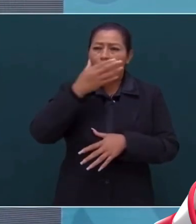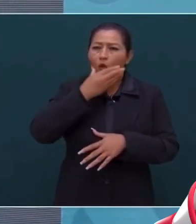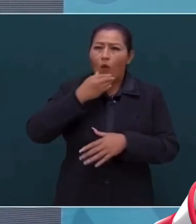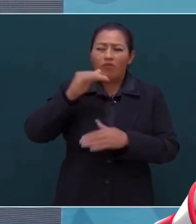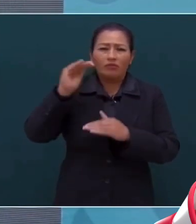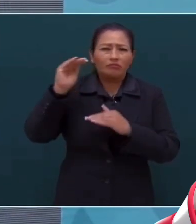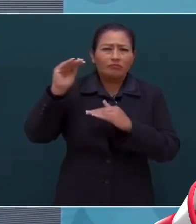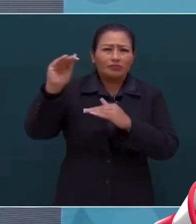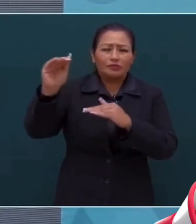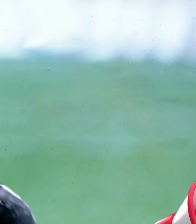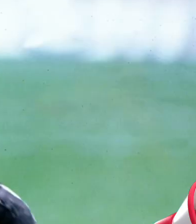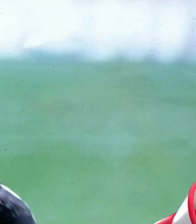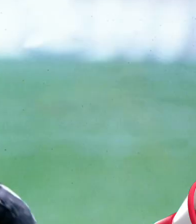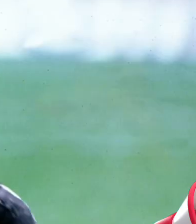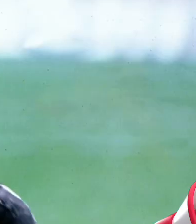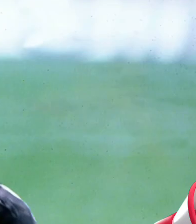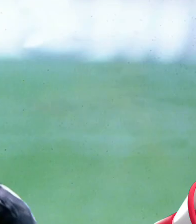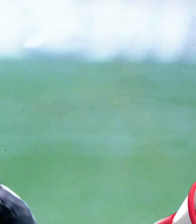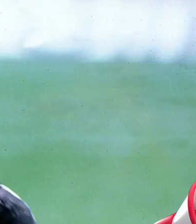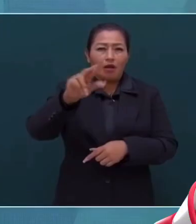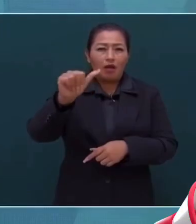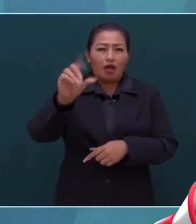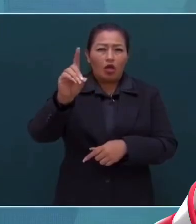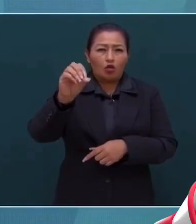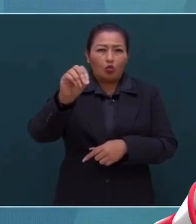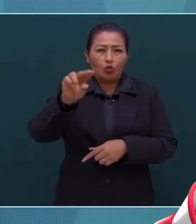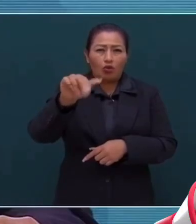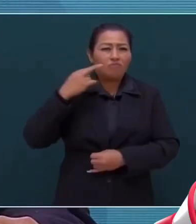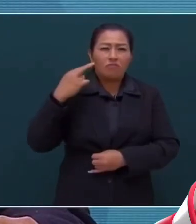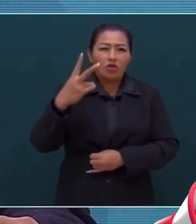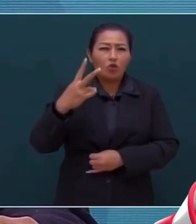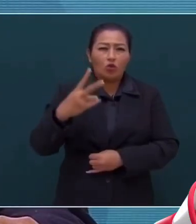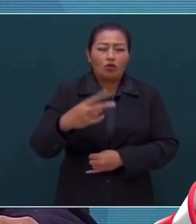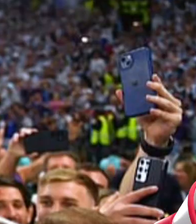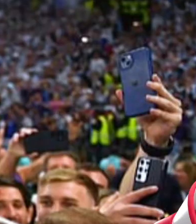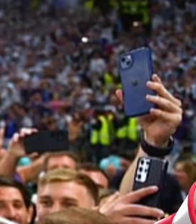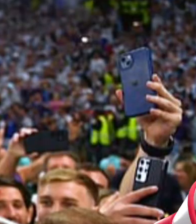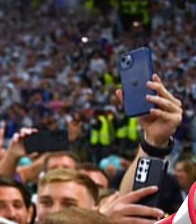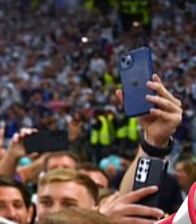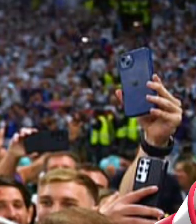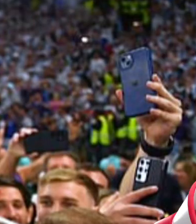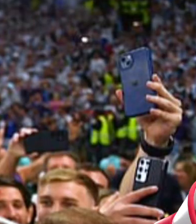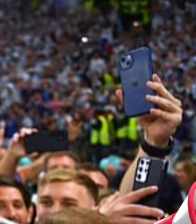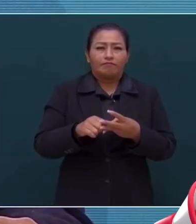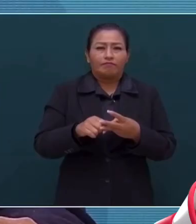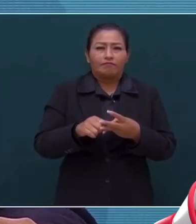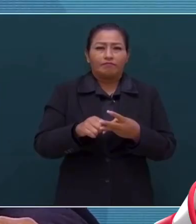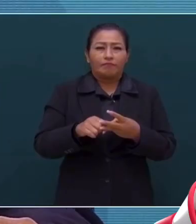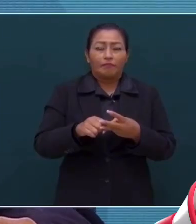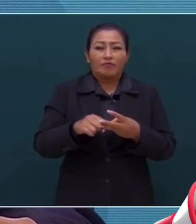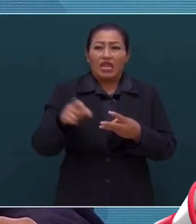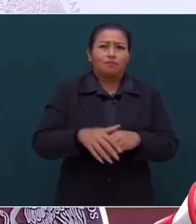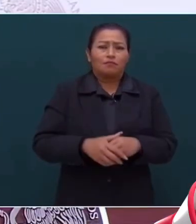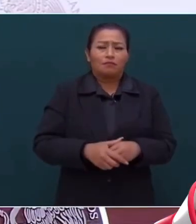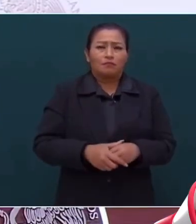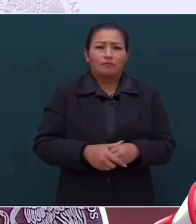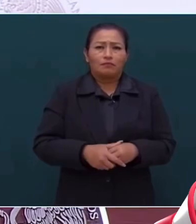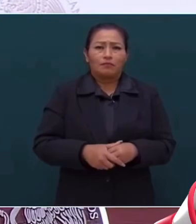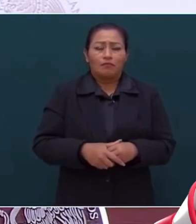futbolista Maradona, que para mí es mejor, con respeto a Messi, fenómeno,